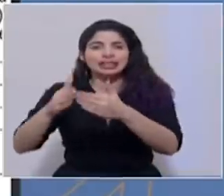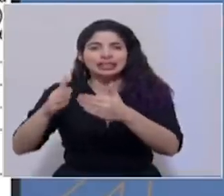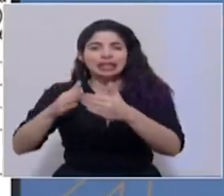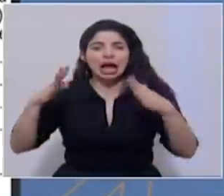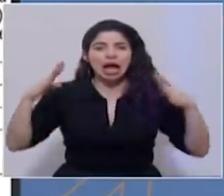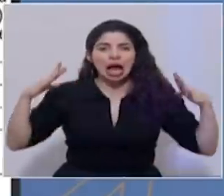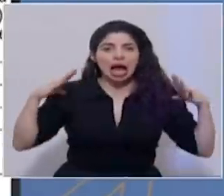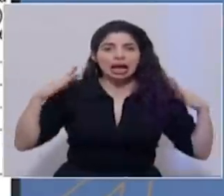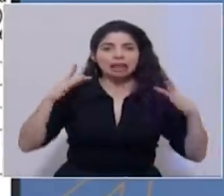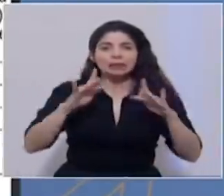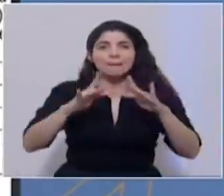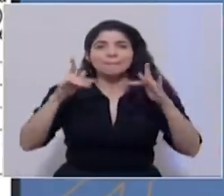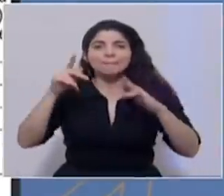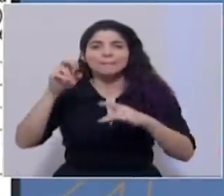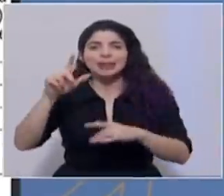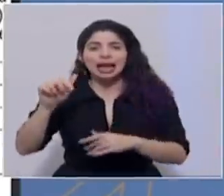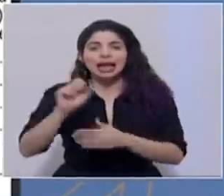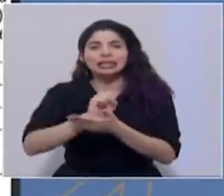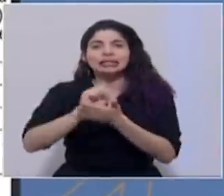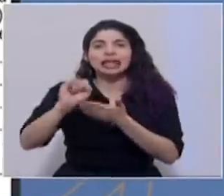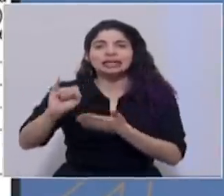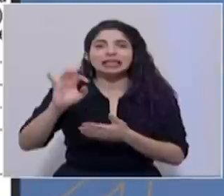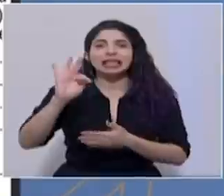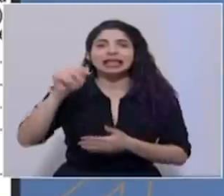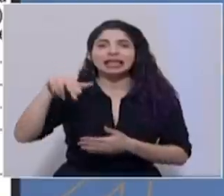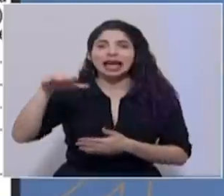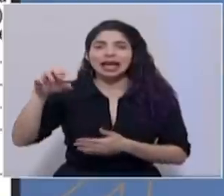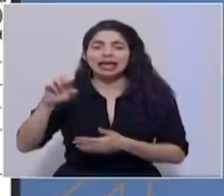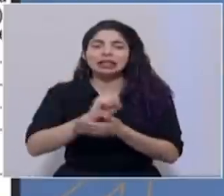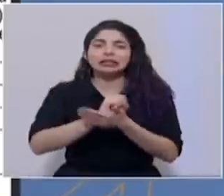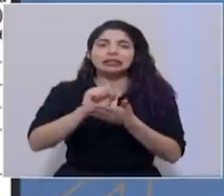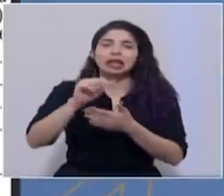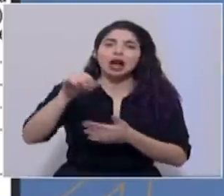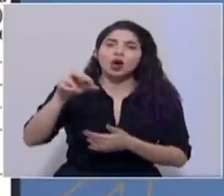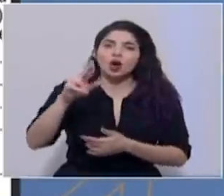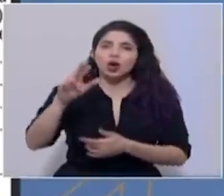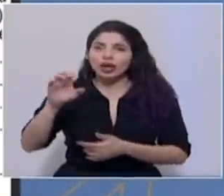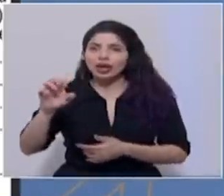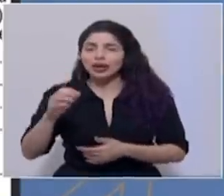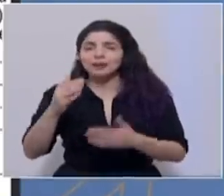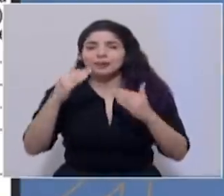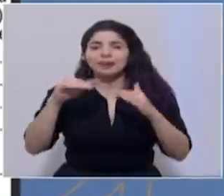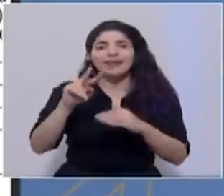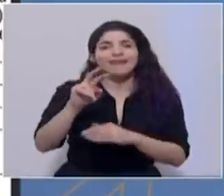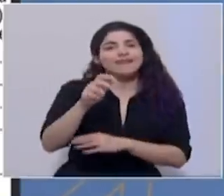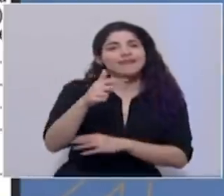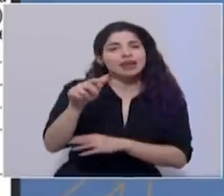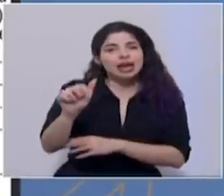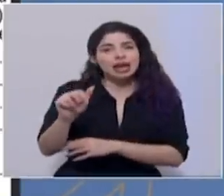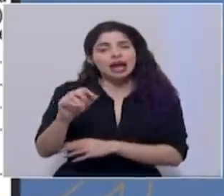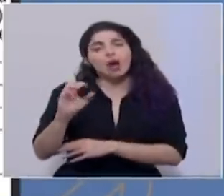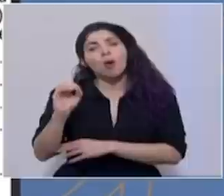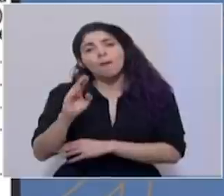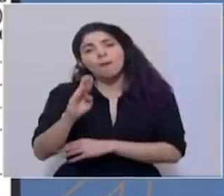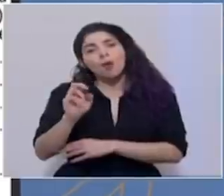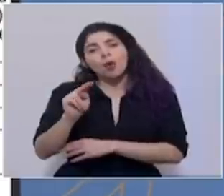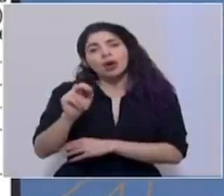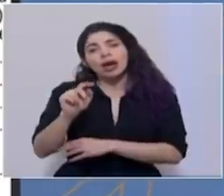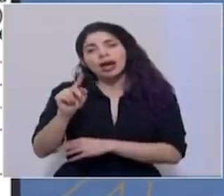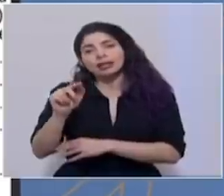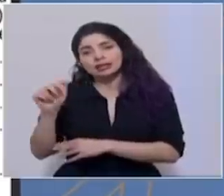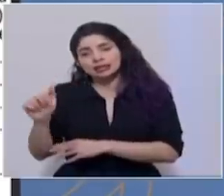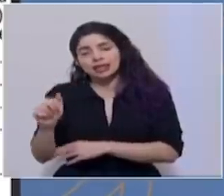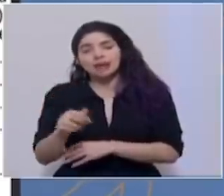Los Ángeles, La Perla, San Isidro, El Tanque, San Jorge, comunidades como La Vega y Bonanza del distrito